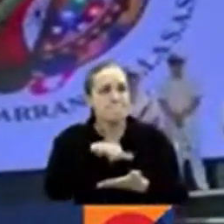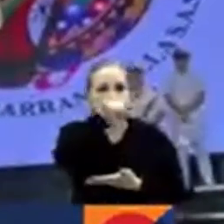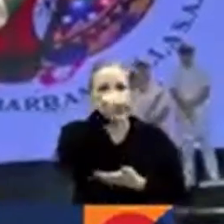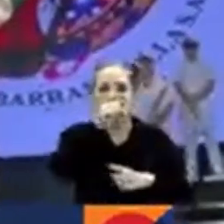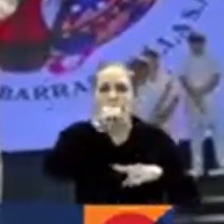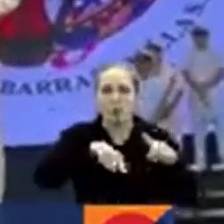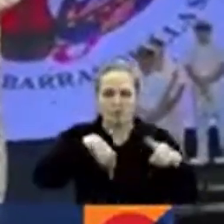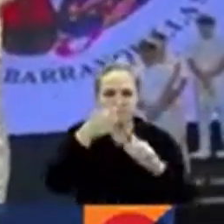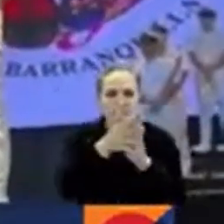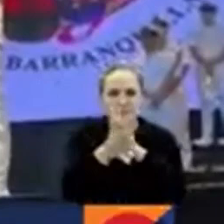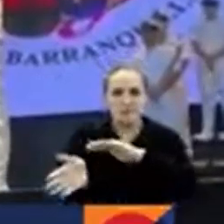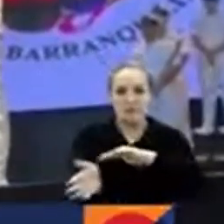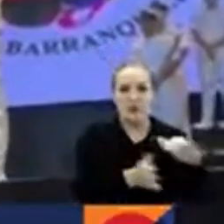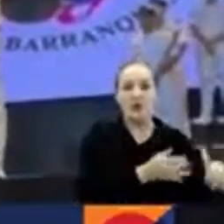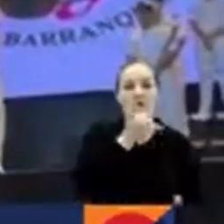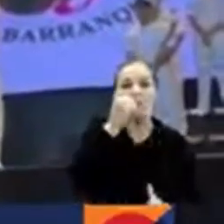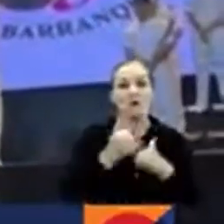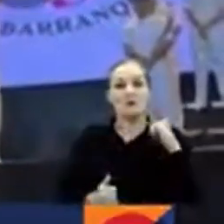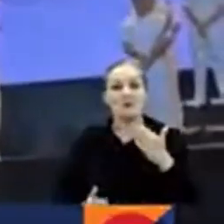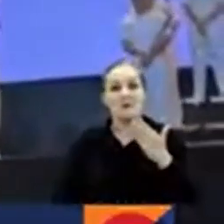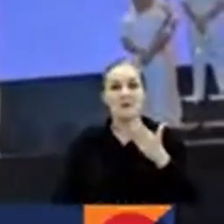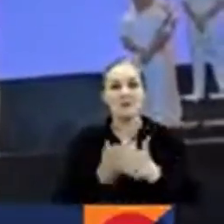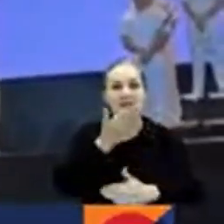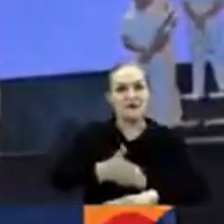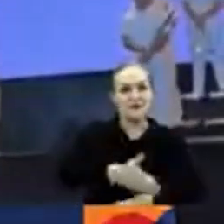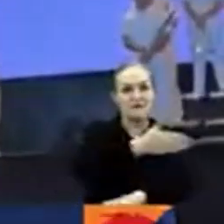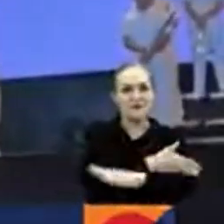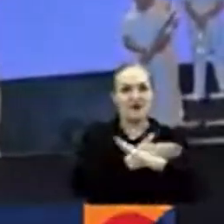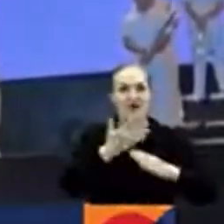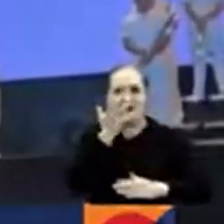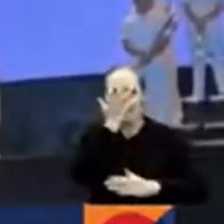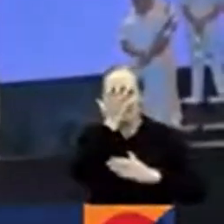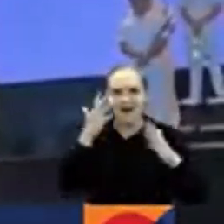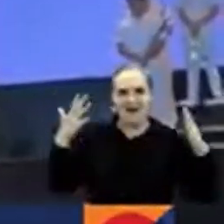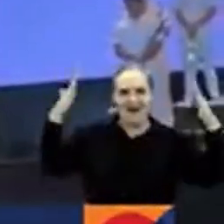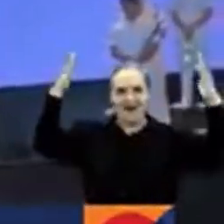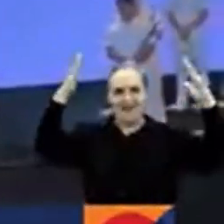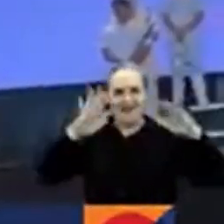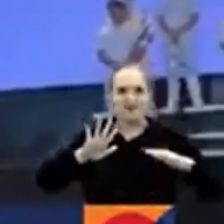Al cierre inició Precarnaval de Barranquilla con la lectura del bando.